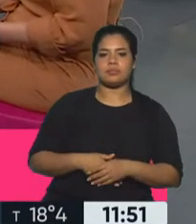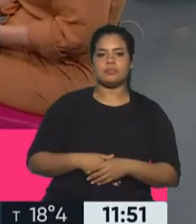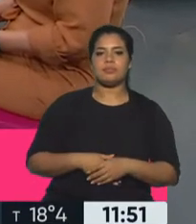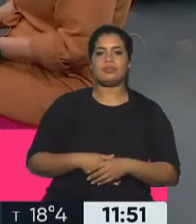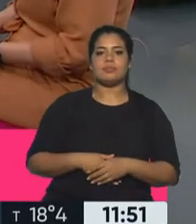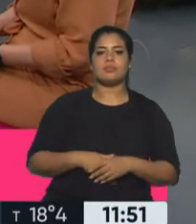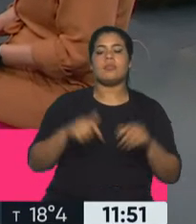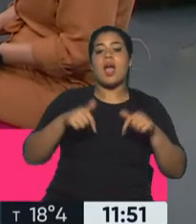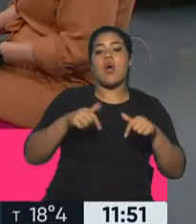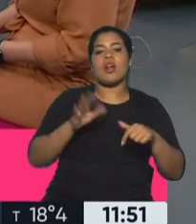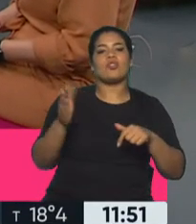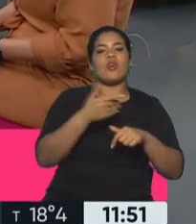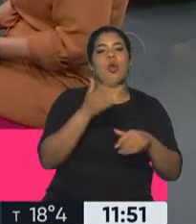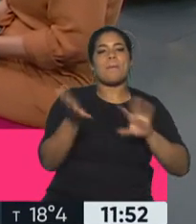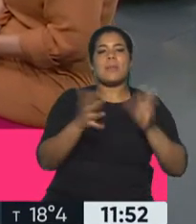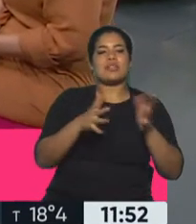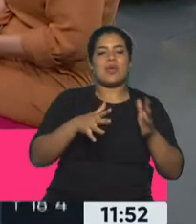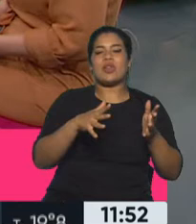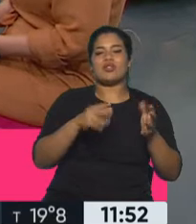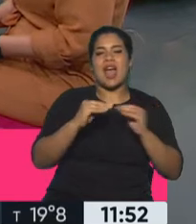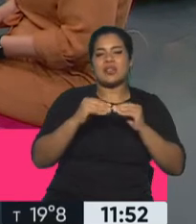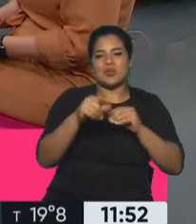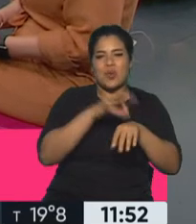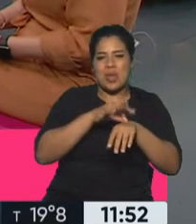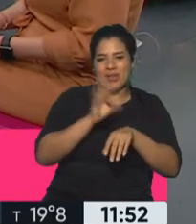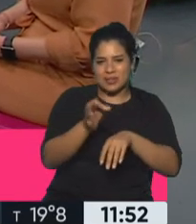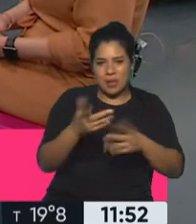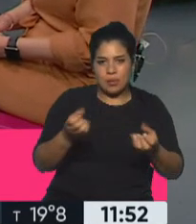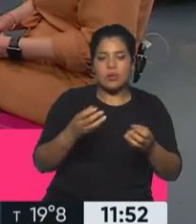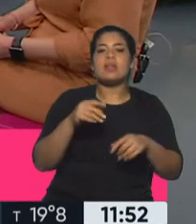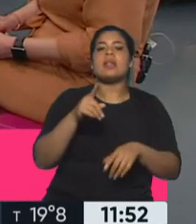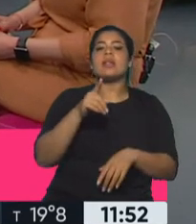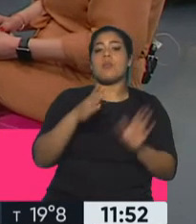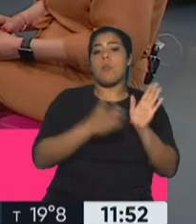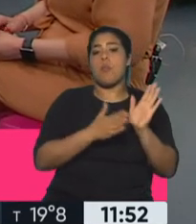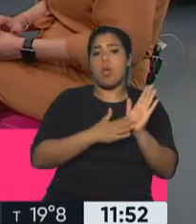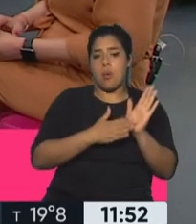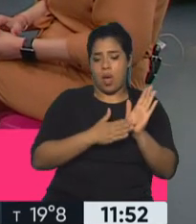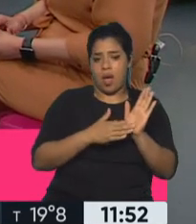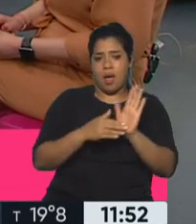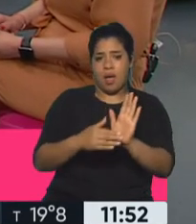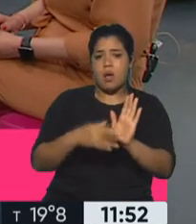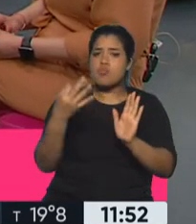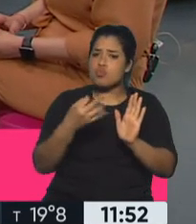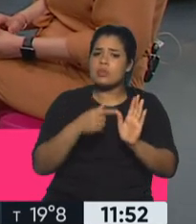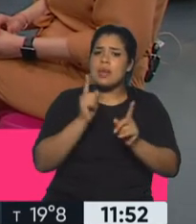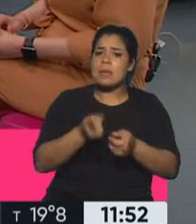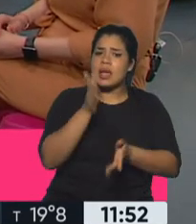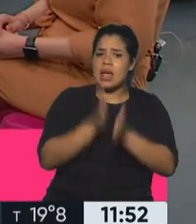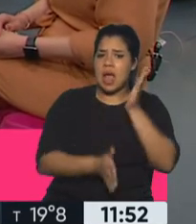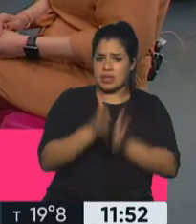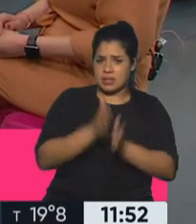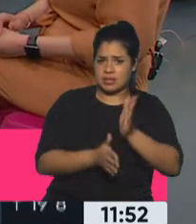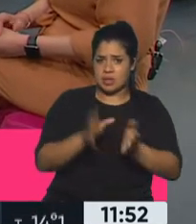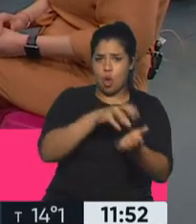ahora que todos sabemos de diagnóstico por otros motivos. Claro. Sí, es un test serológico, es muy simple, funciona muy bien y es gratuito, se hace en todos